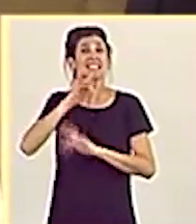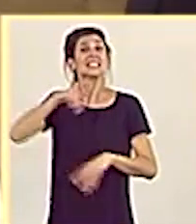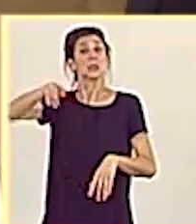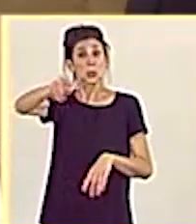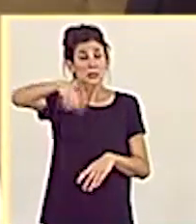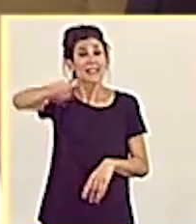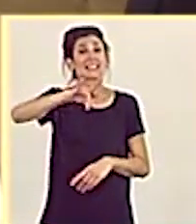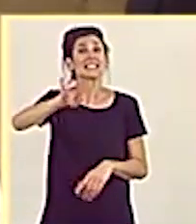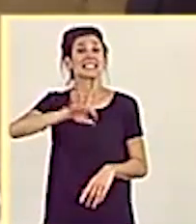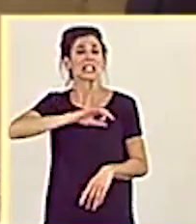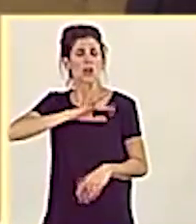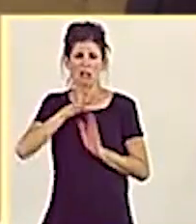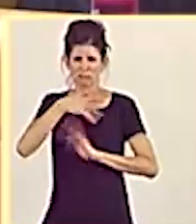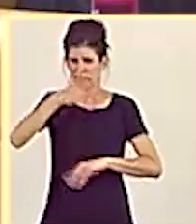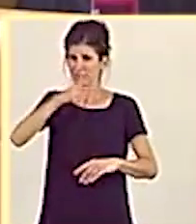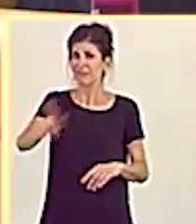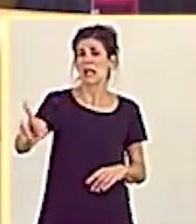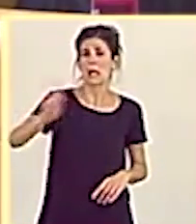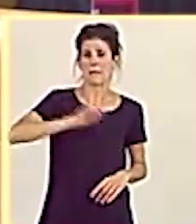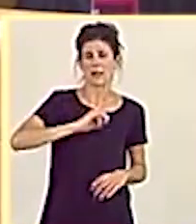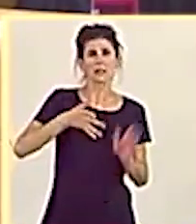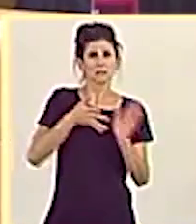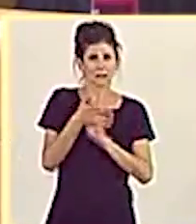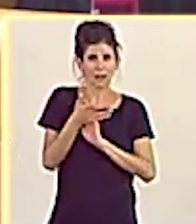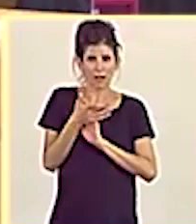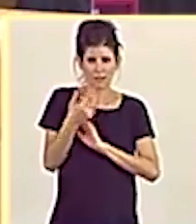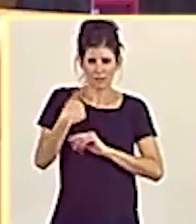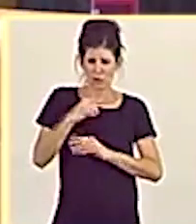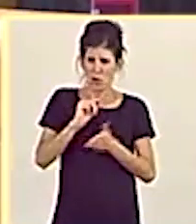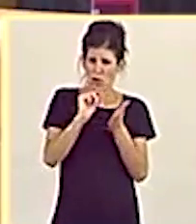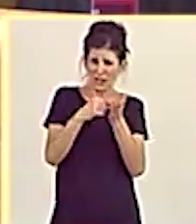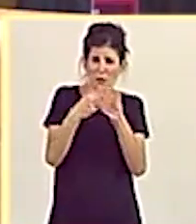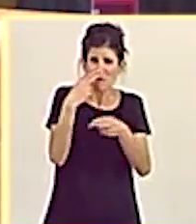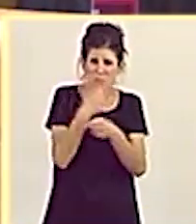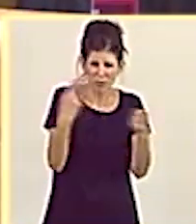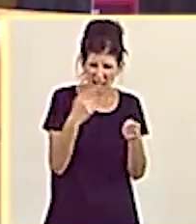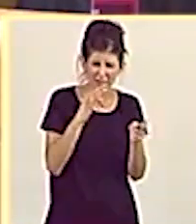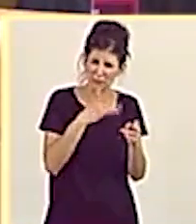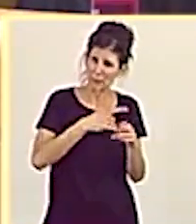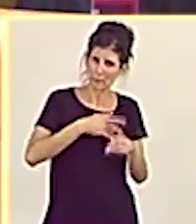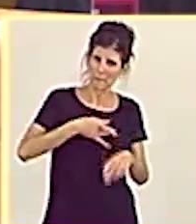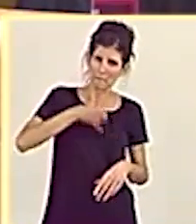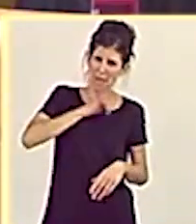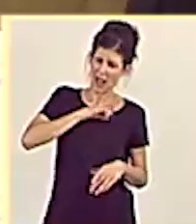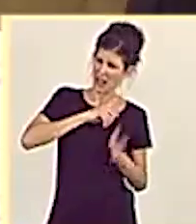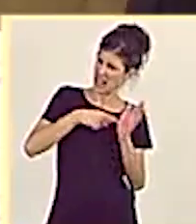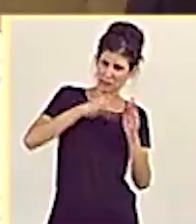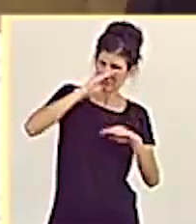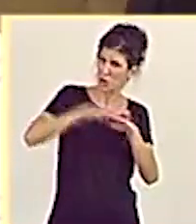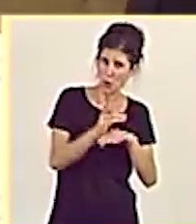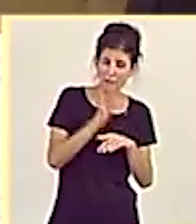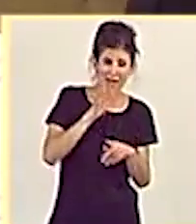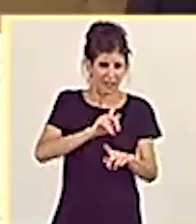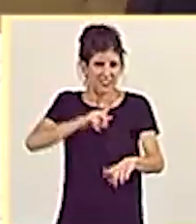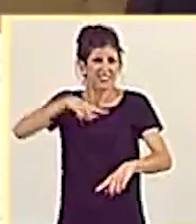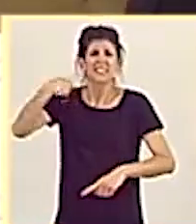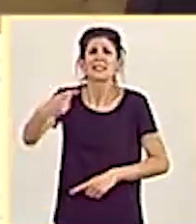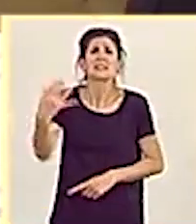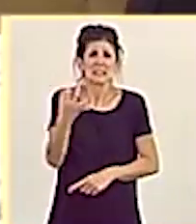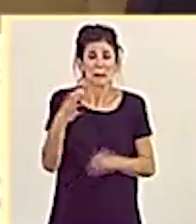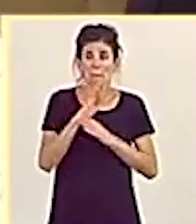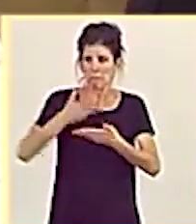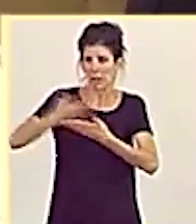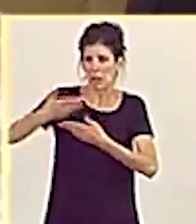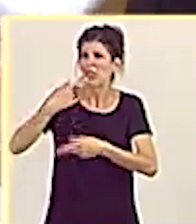señoría, me acusan a mí de irregularidades en la contratación pública. Ya lo próximo que vamos a ver en cualquiera de esos